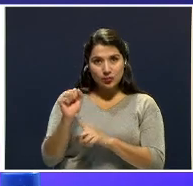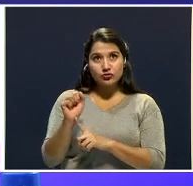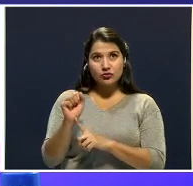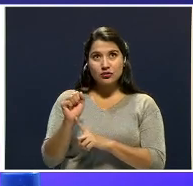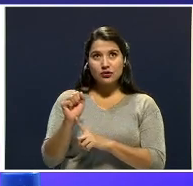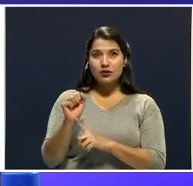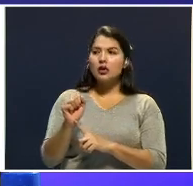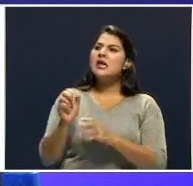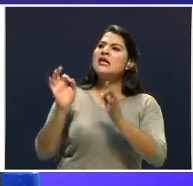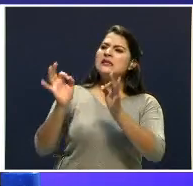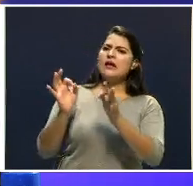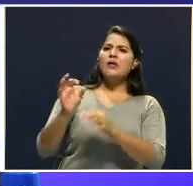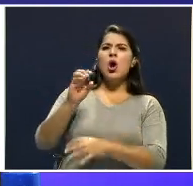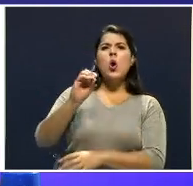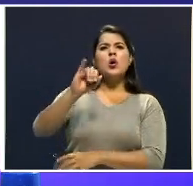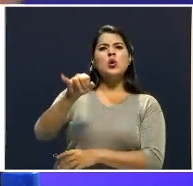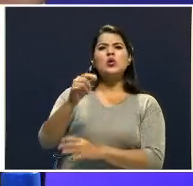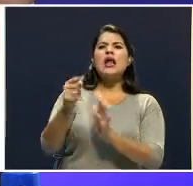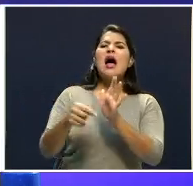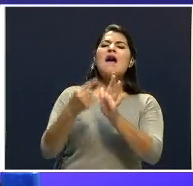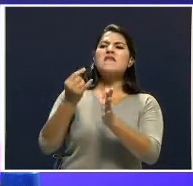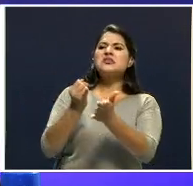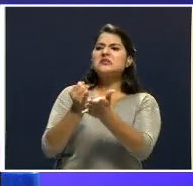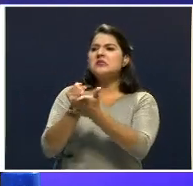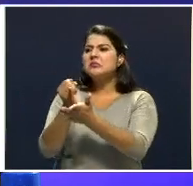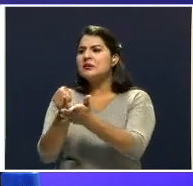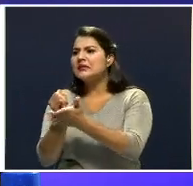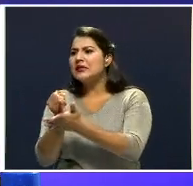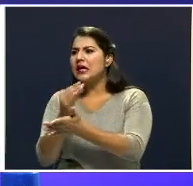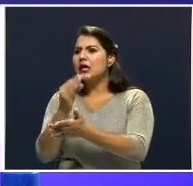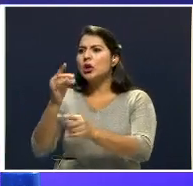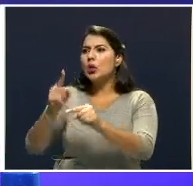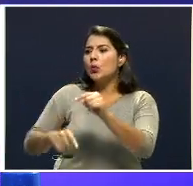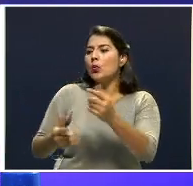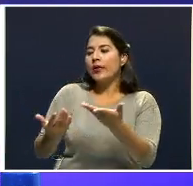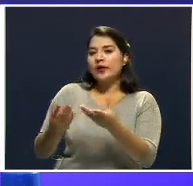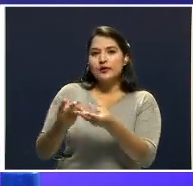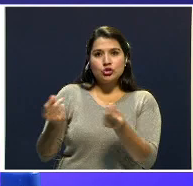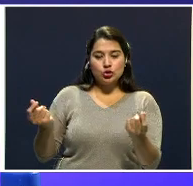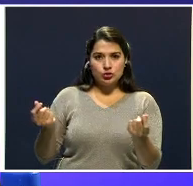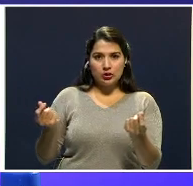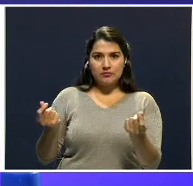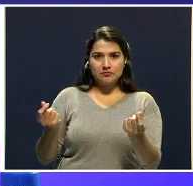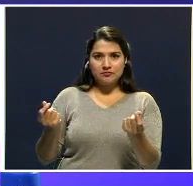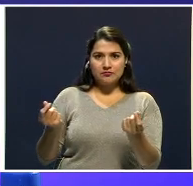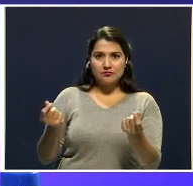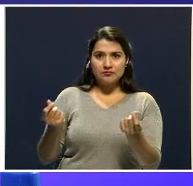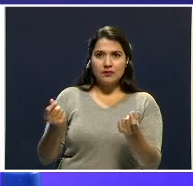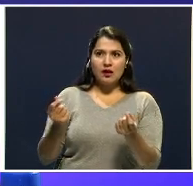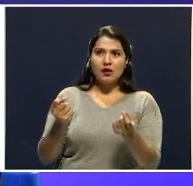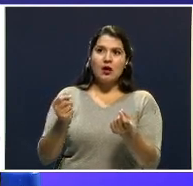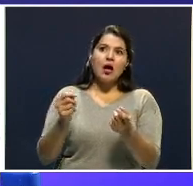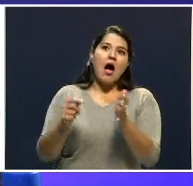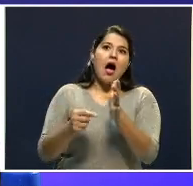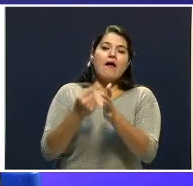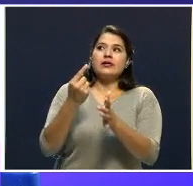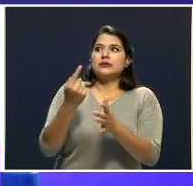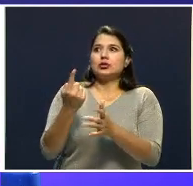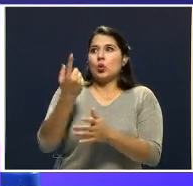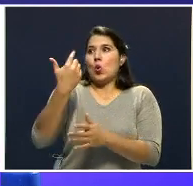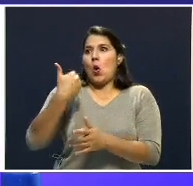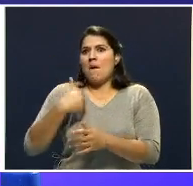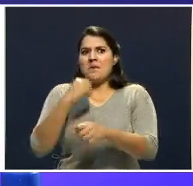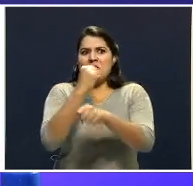viendo, Ernesto, que el OIJ a veces llega a investigar un asunto y no lo puede sacar, no lo sacan. Los crímenes del psicópata, por ejemplo, hay